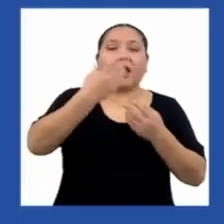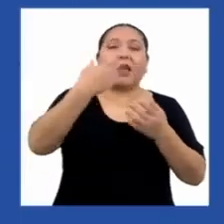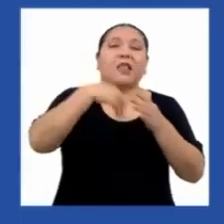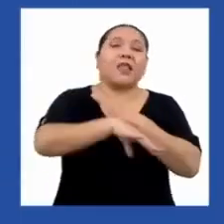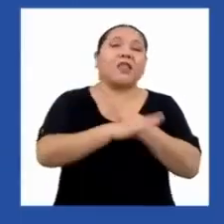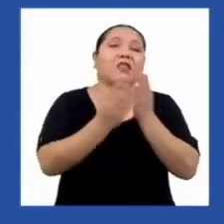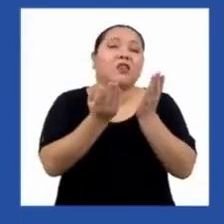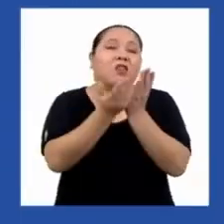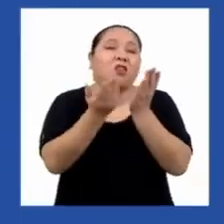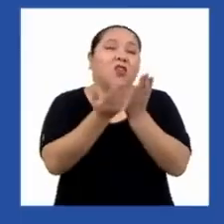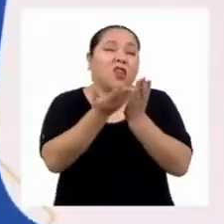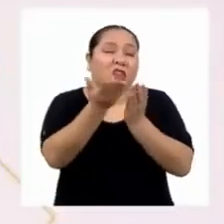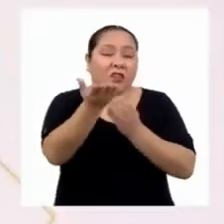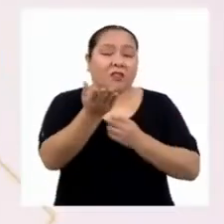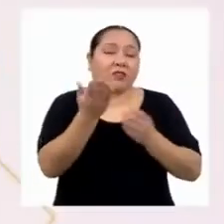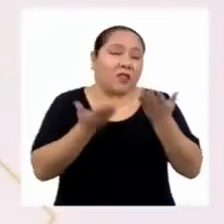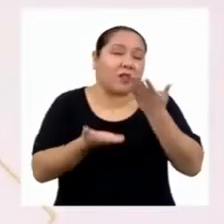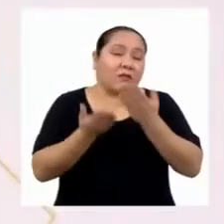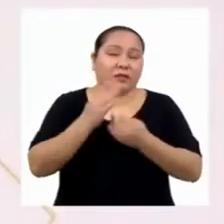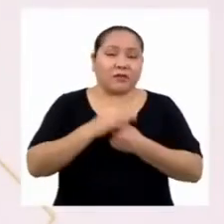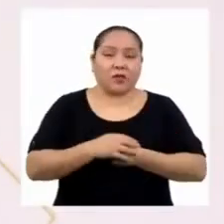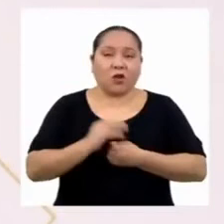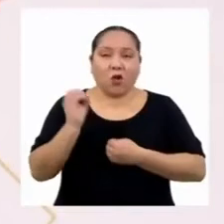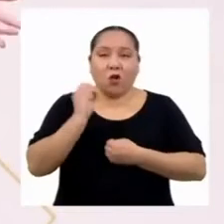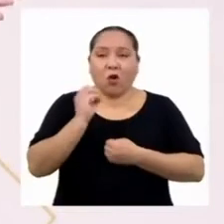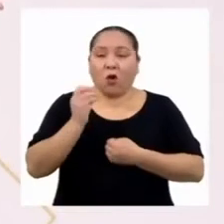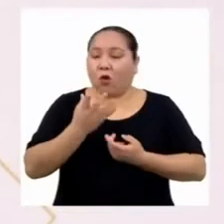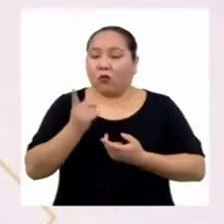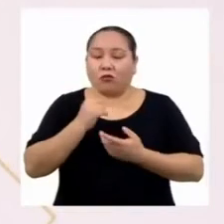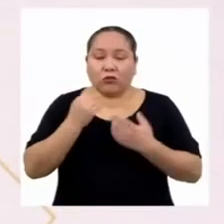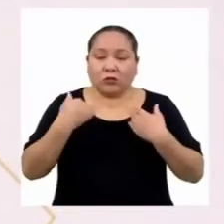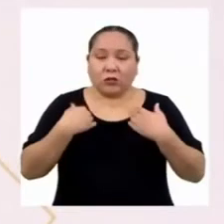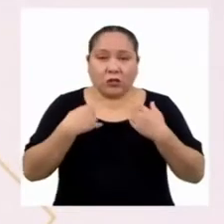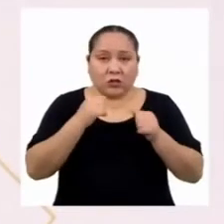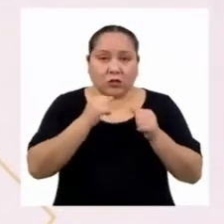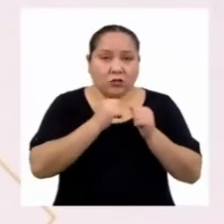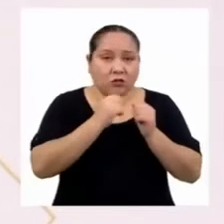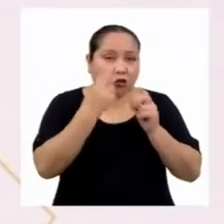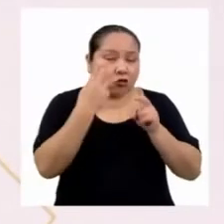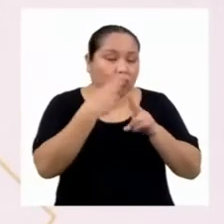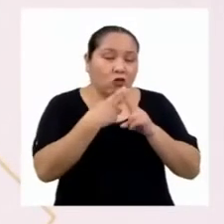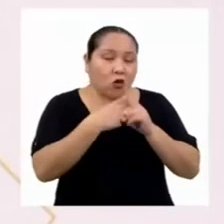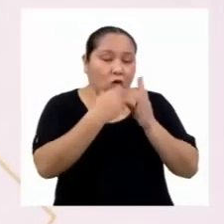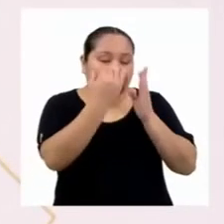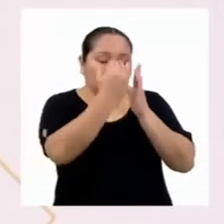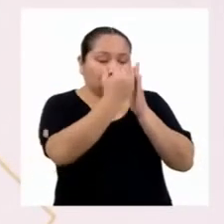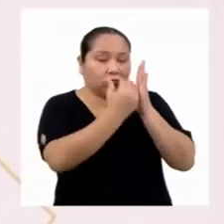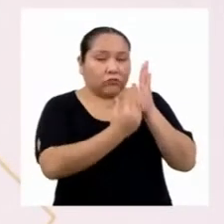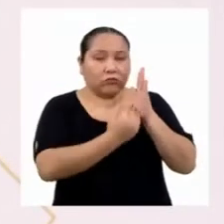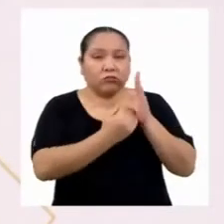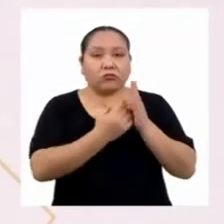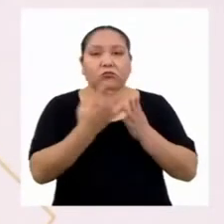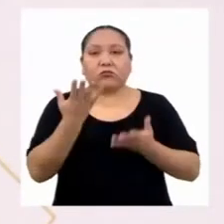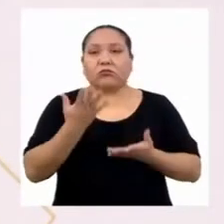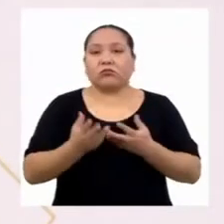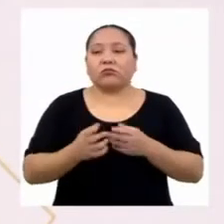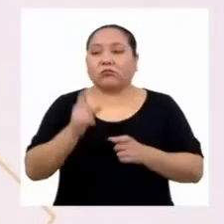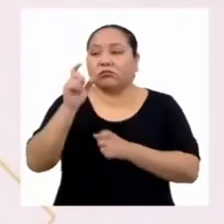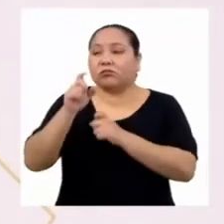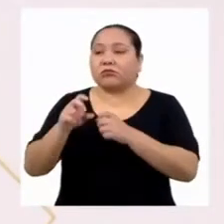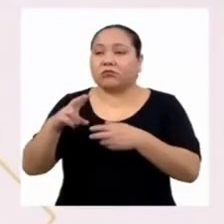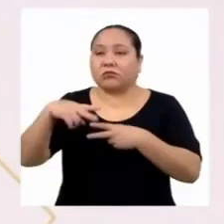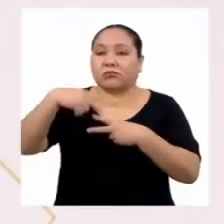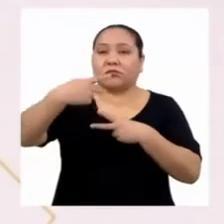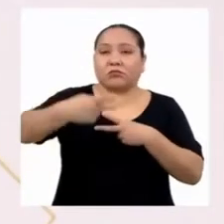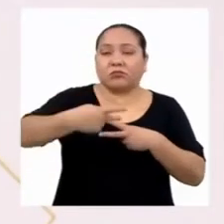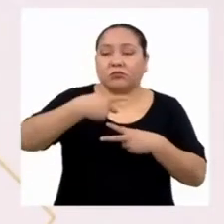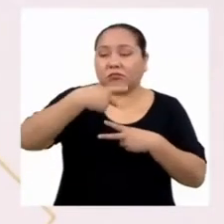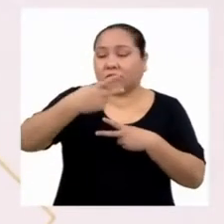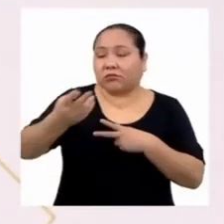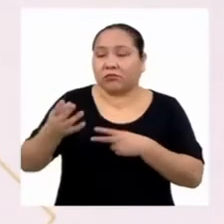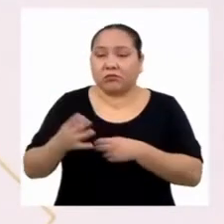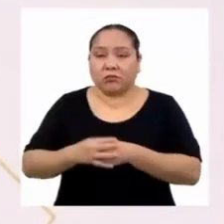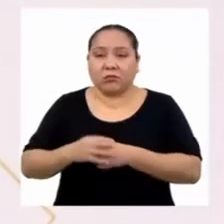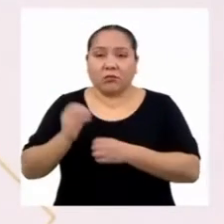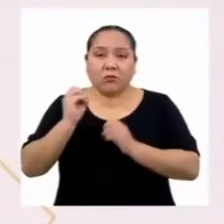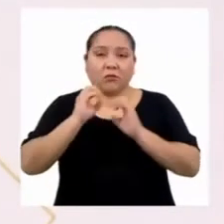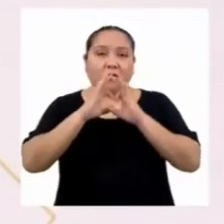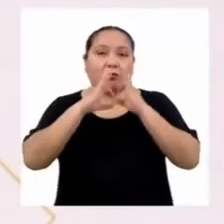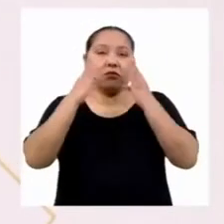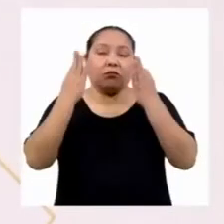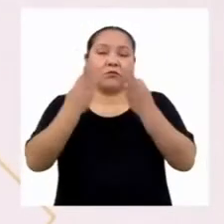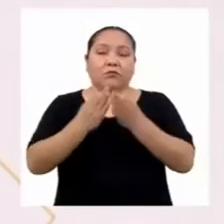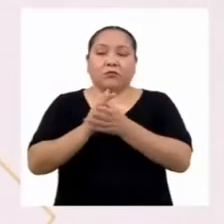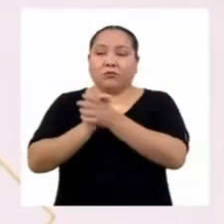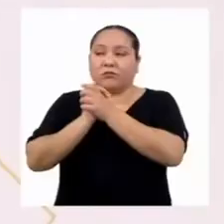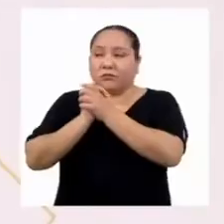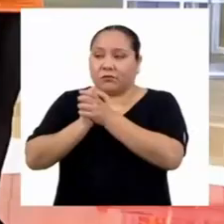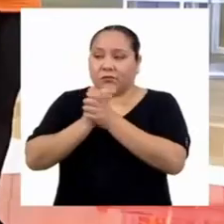de tu colegio. O si no cuentas con los datos, puedes considerar a los miembros de tu barrio, comunidad o familiares de tus